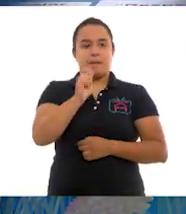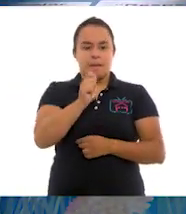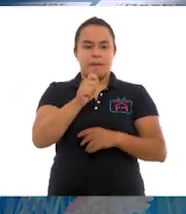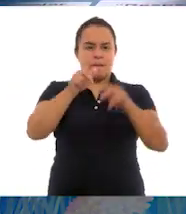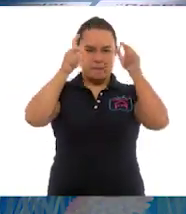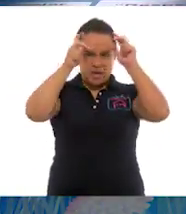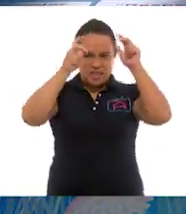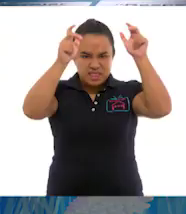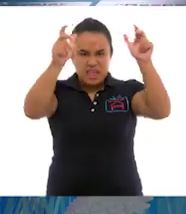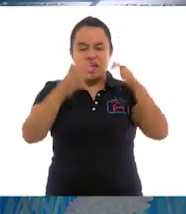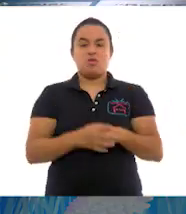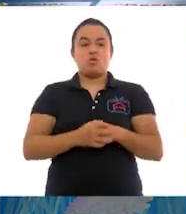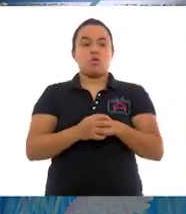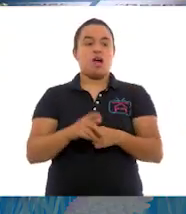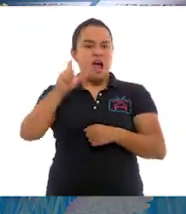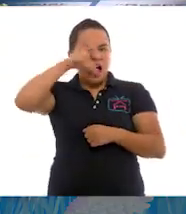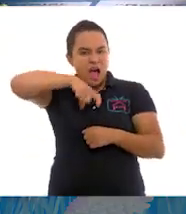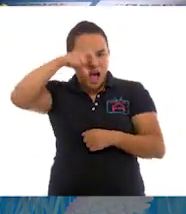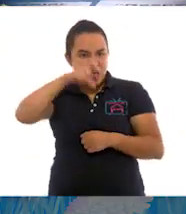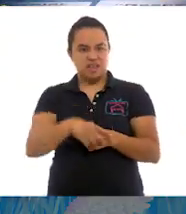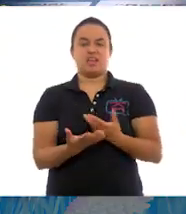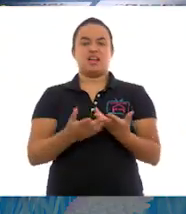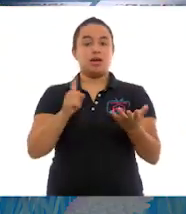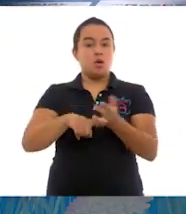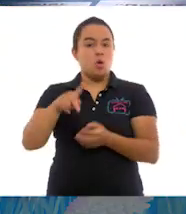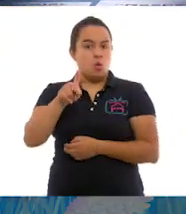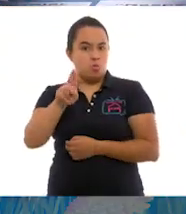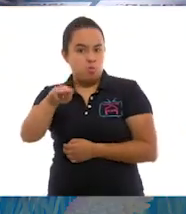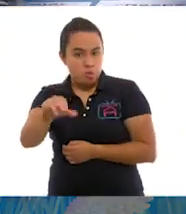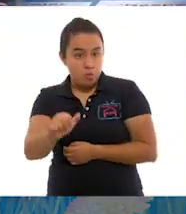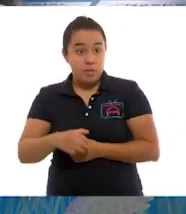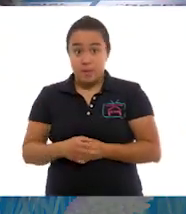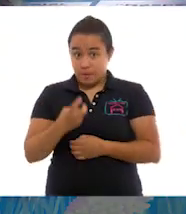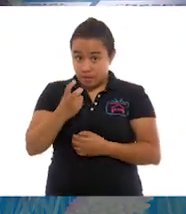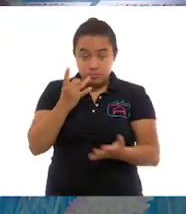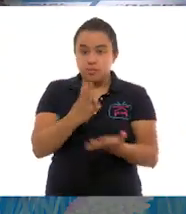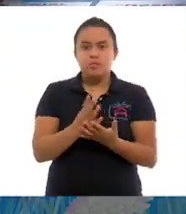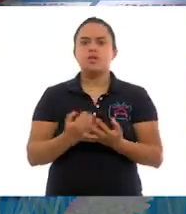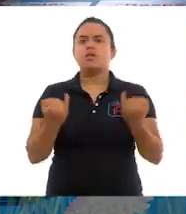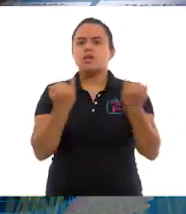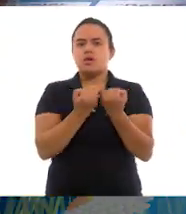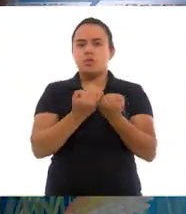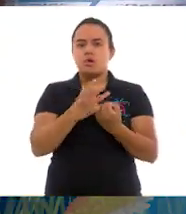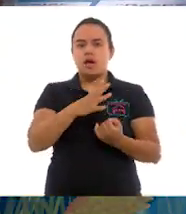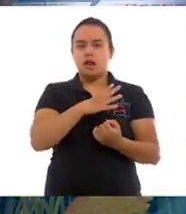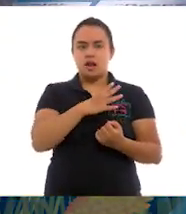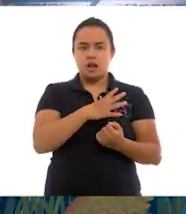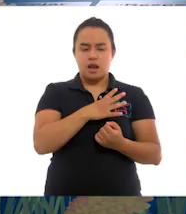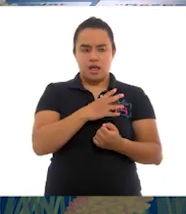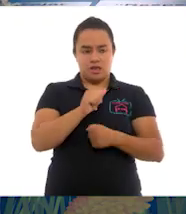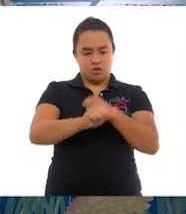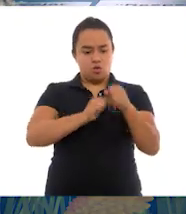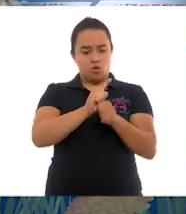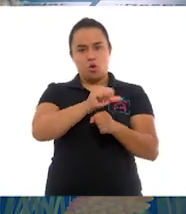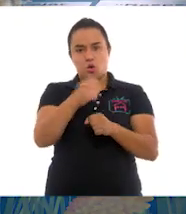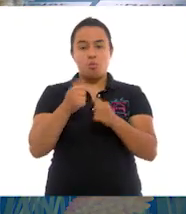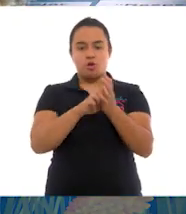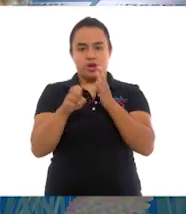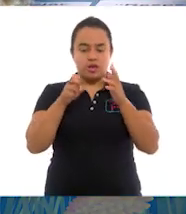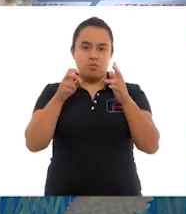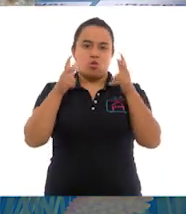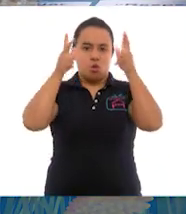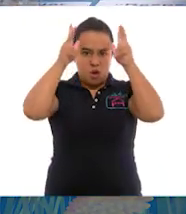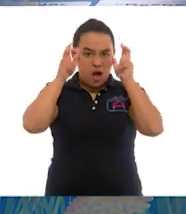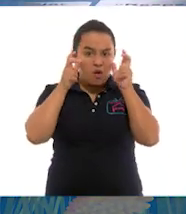pumas y águila real. Pero no es todo, pues también hay especies endémicas como ajolotes y sapos.